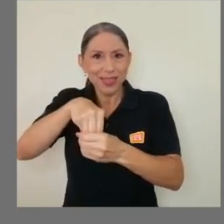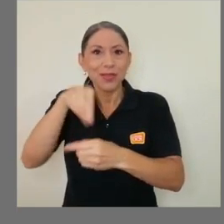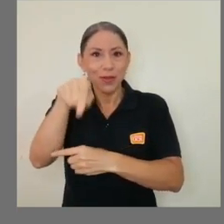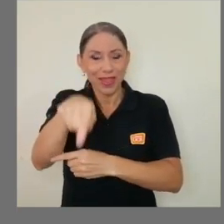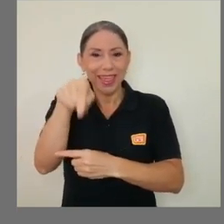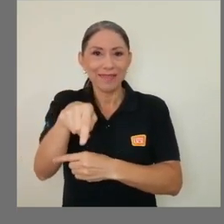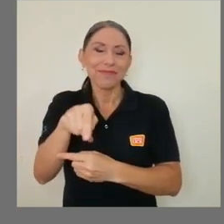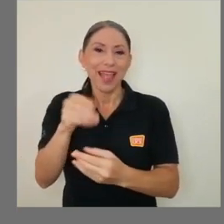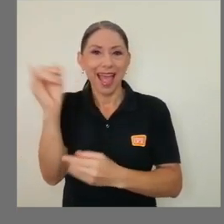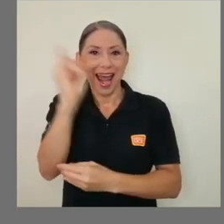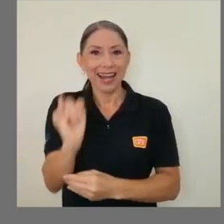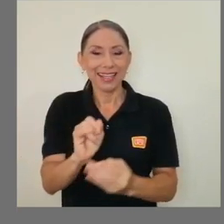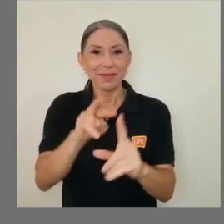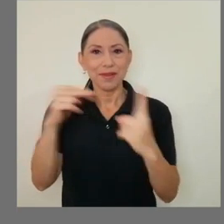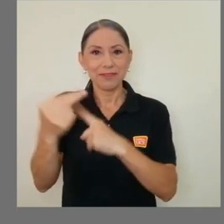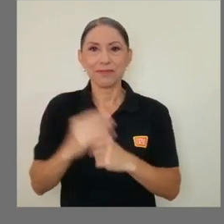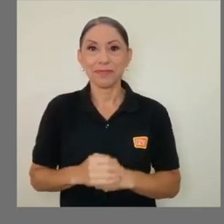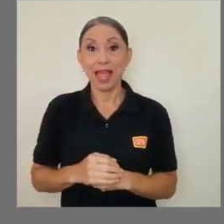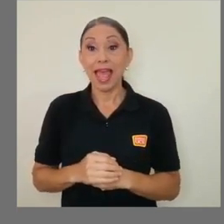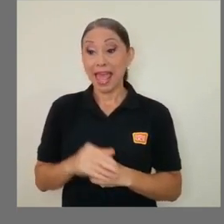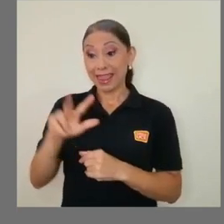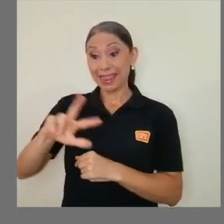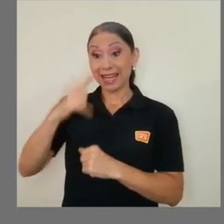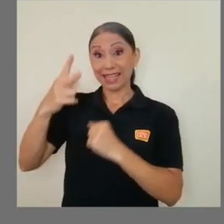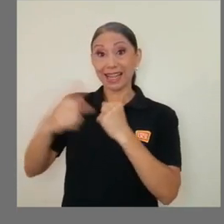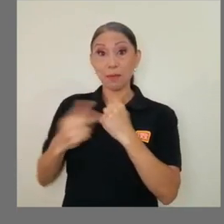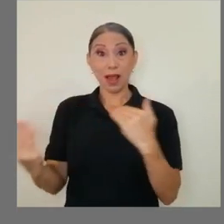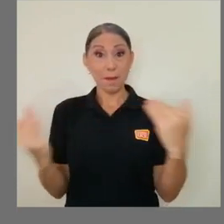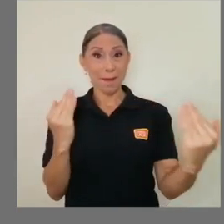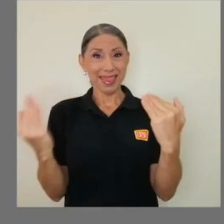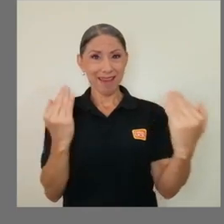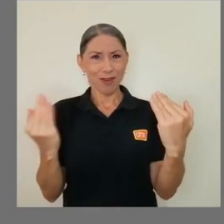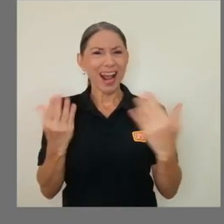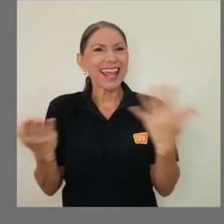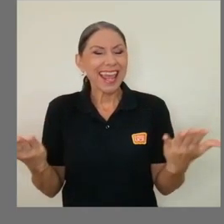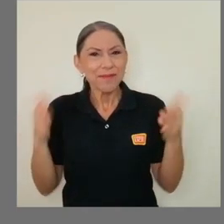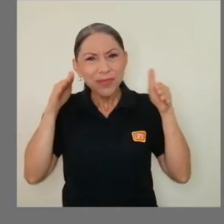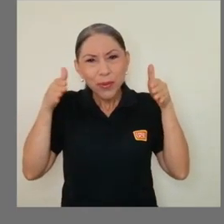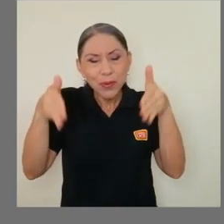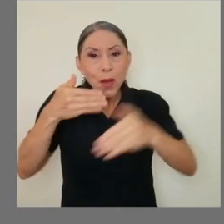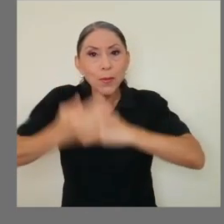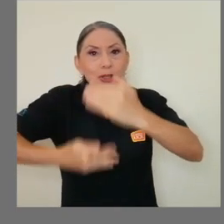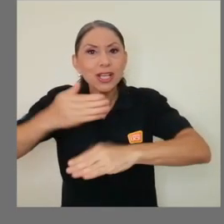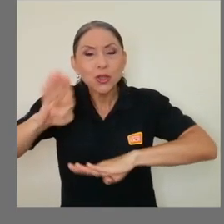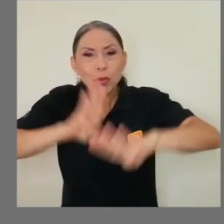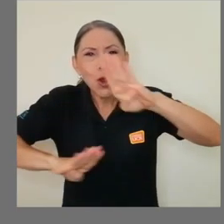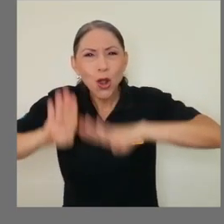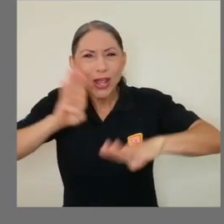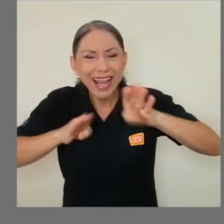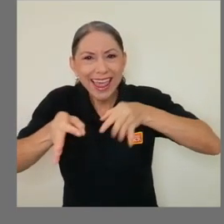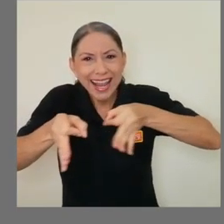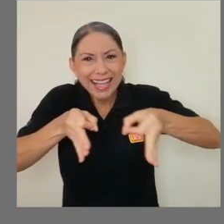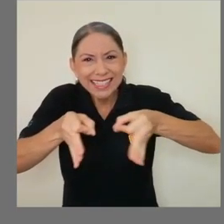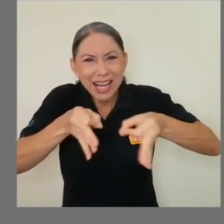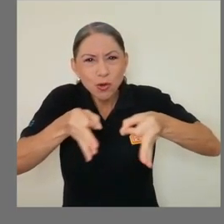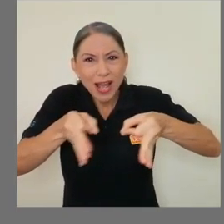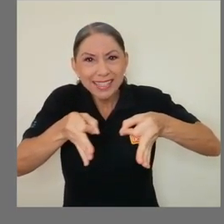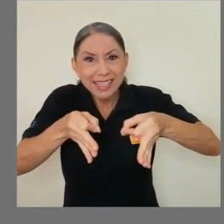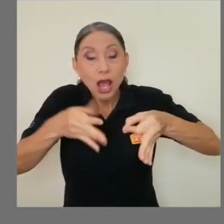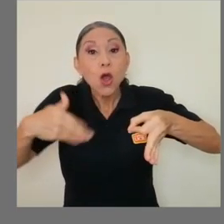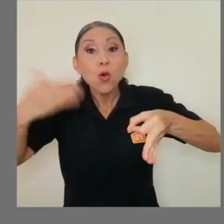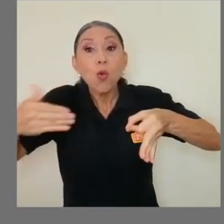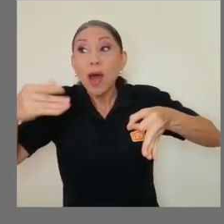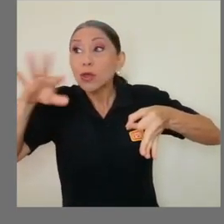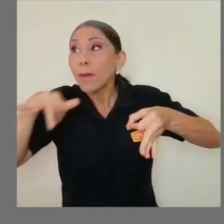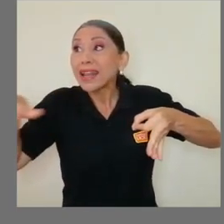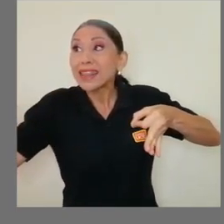La metáfora de esta tercera temporada se centra en el proceso biológico que ocurre en las células cuando las partículas entran desde fuera hacia adentro,